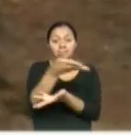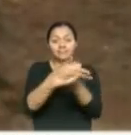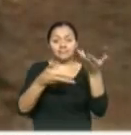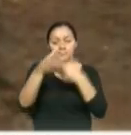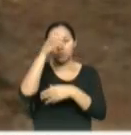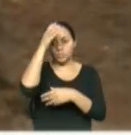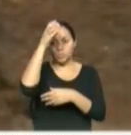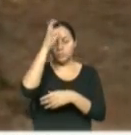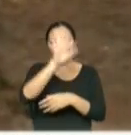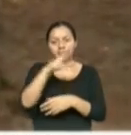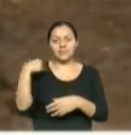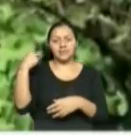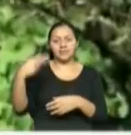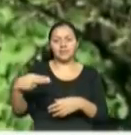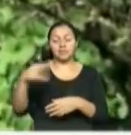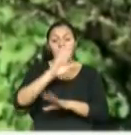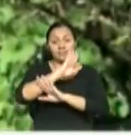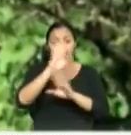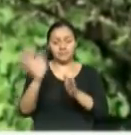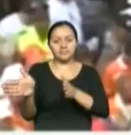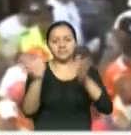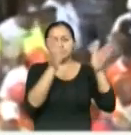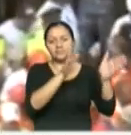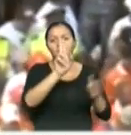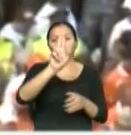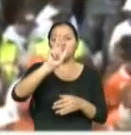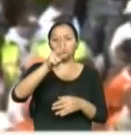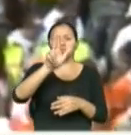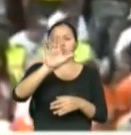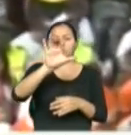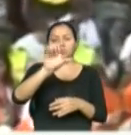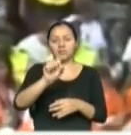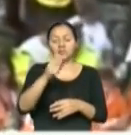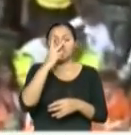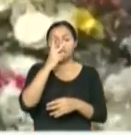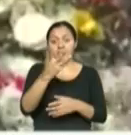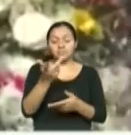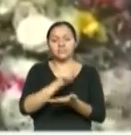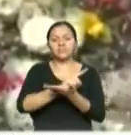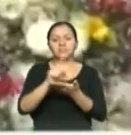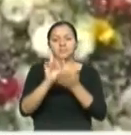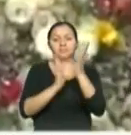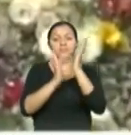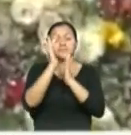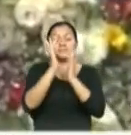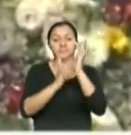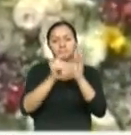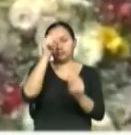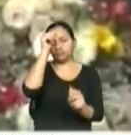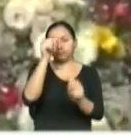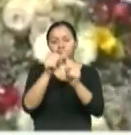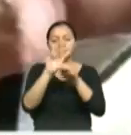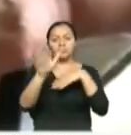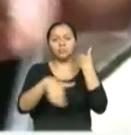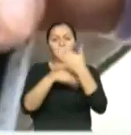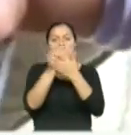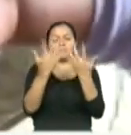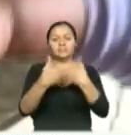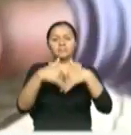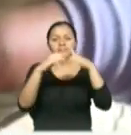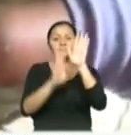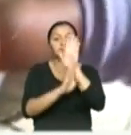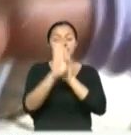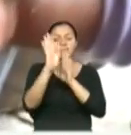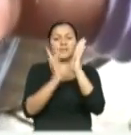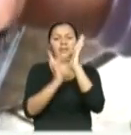y religioso. De esta manera, la uchucuta se combinó con el ritual de Semana Santa que conmemora la muerte, pasión y resurrección de